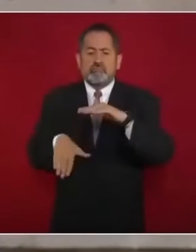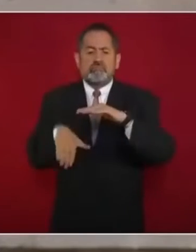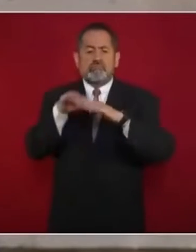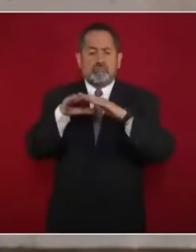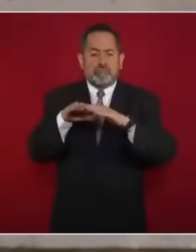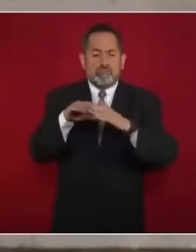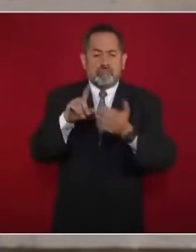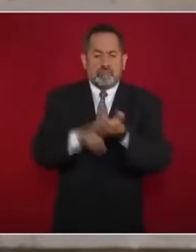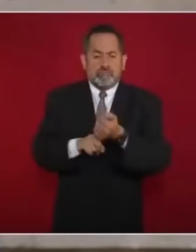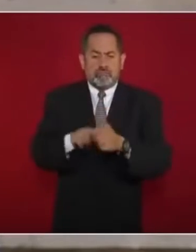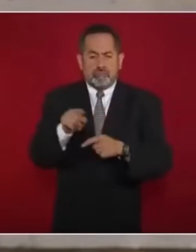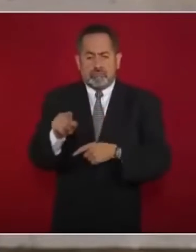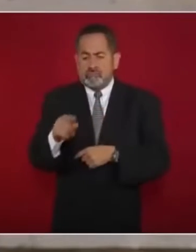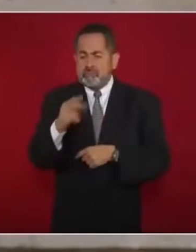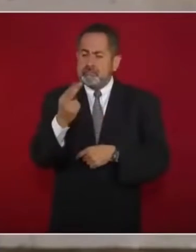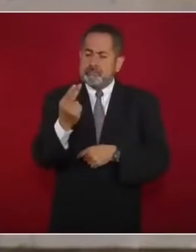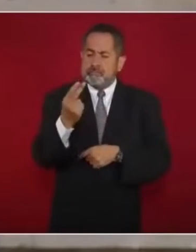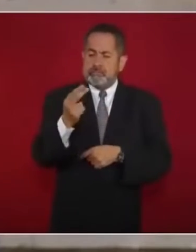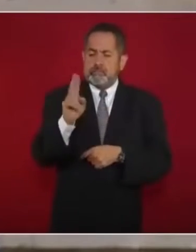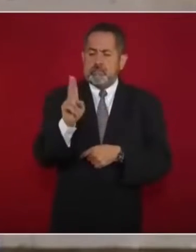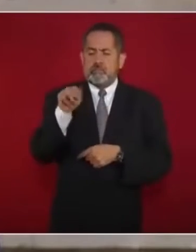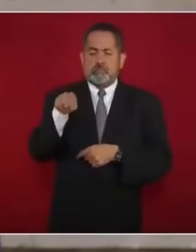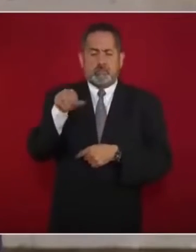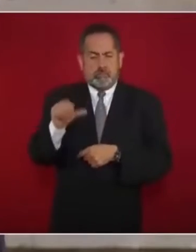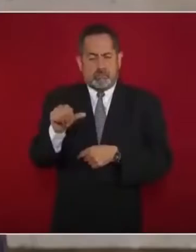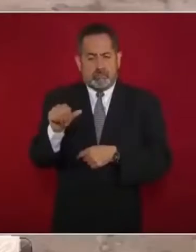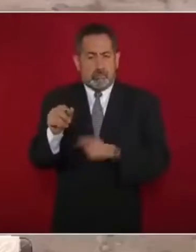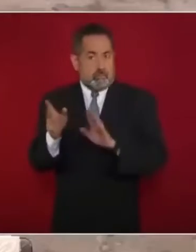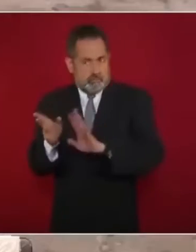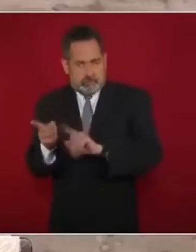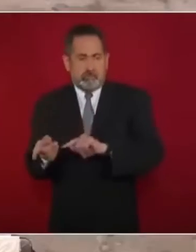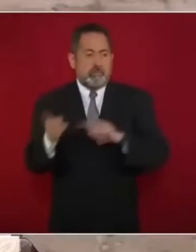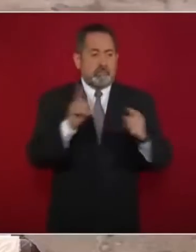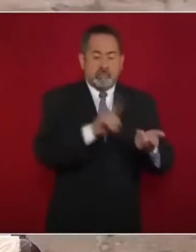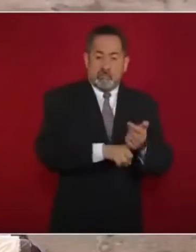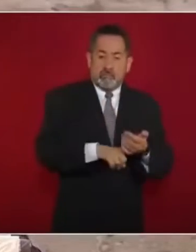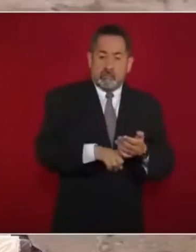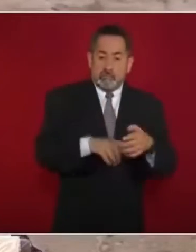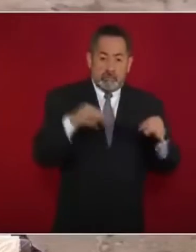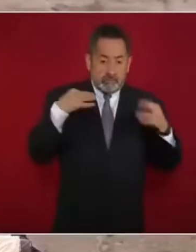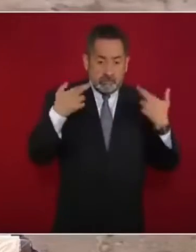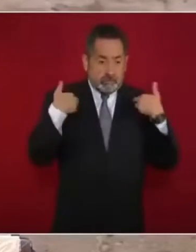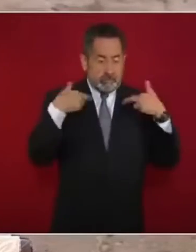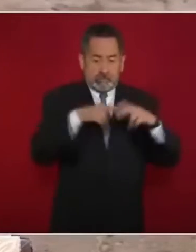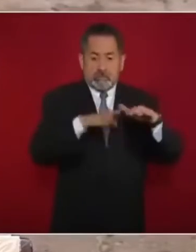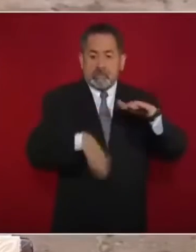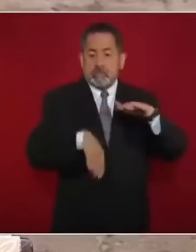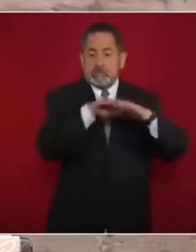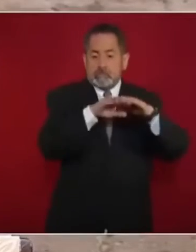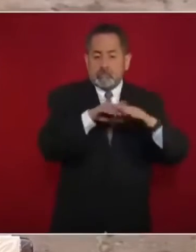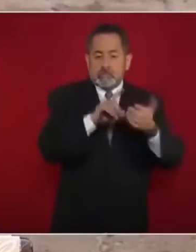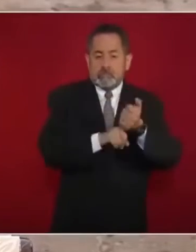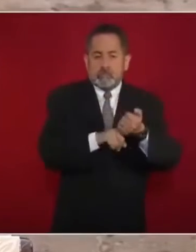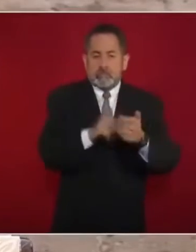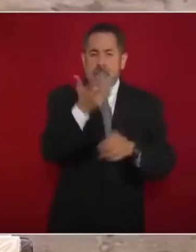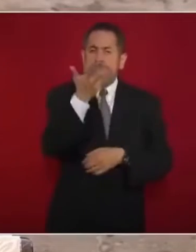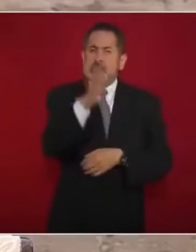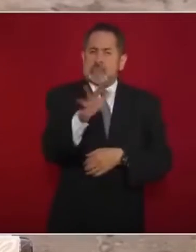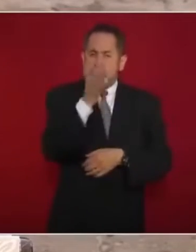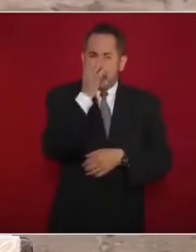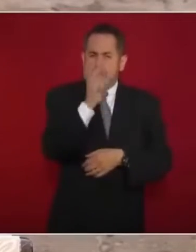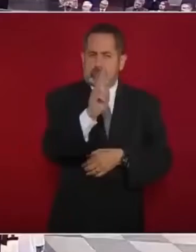25 UMAS y que los trabajadores de la educación tengamos como tope 10